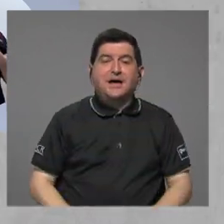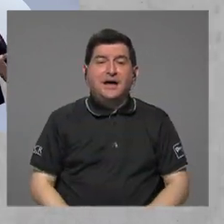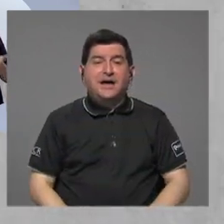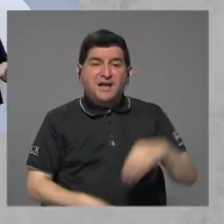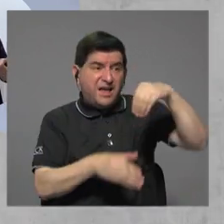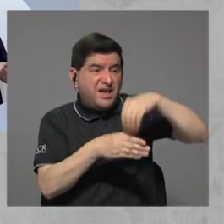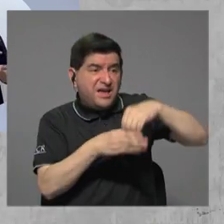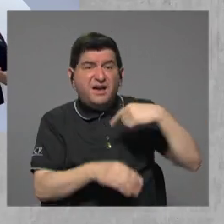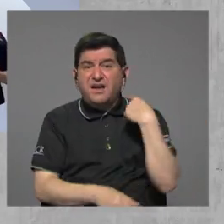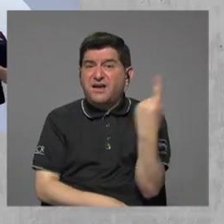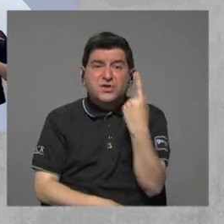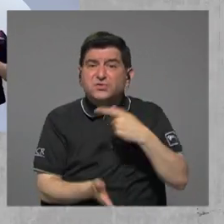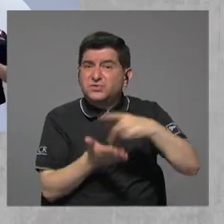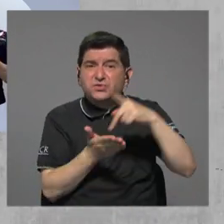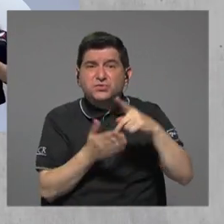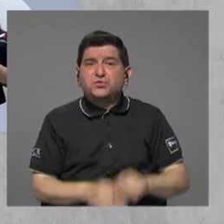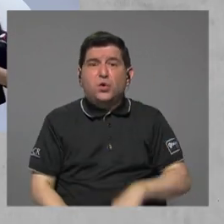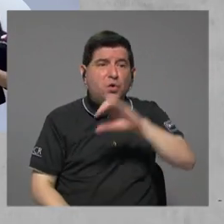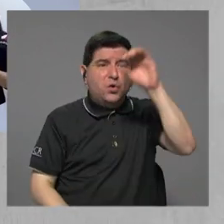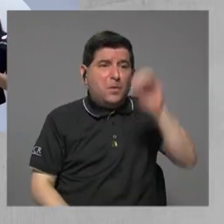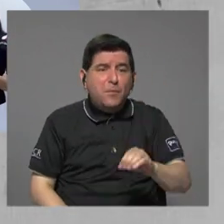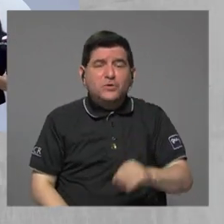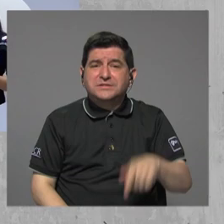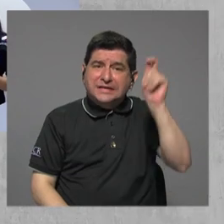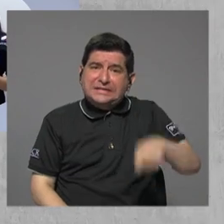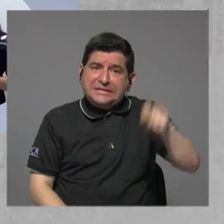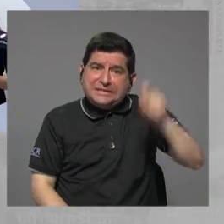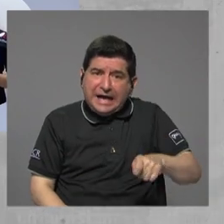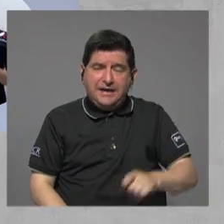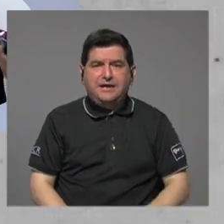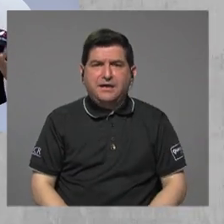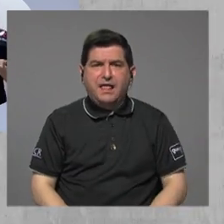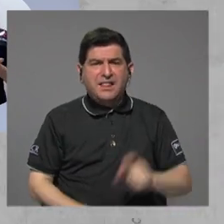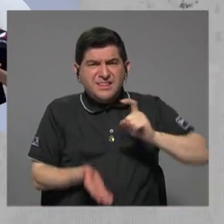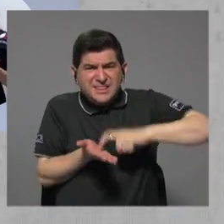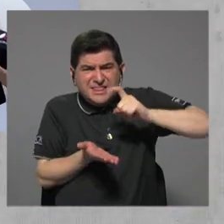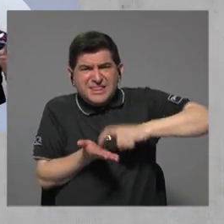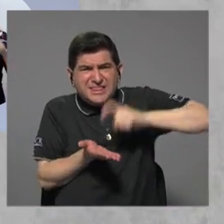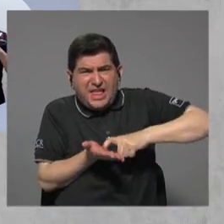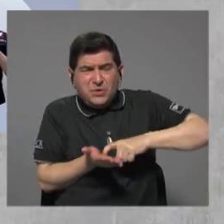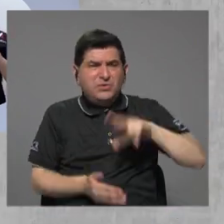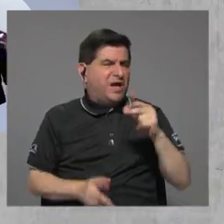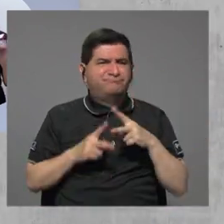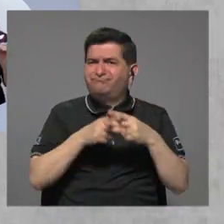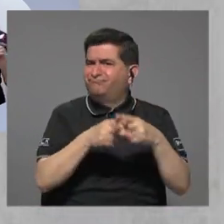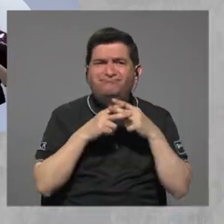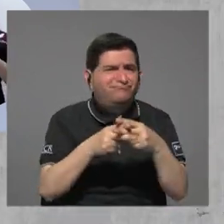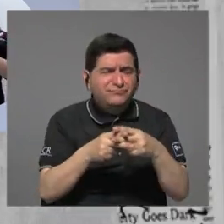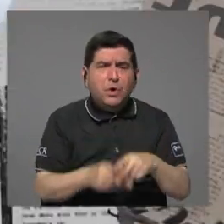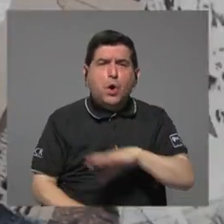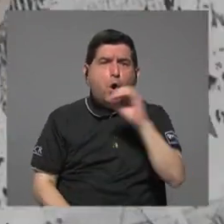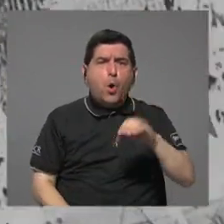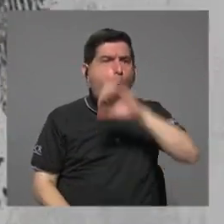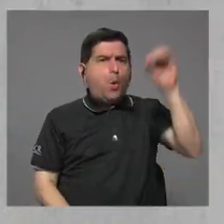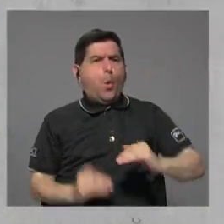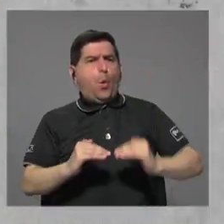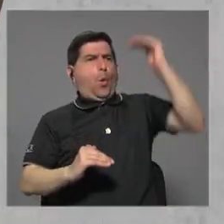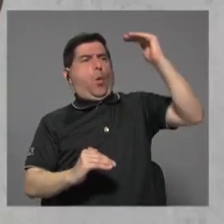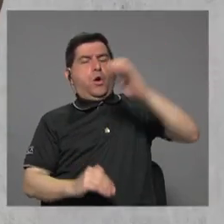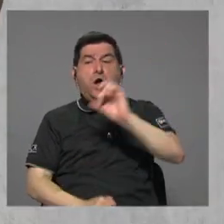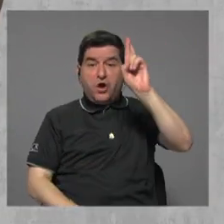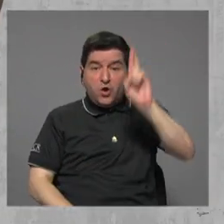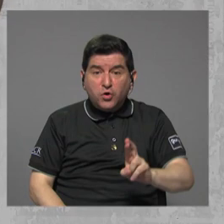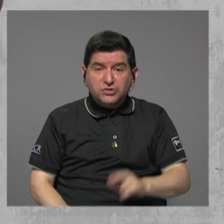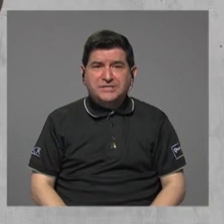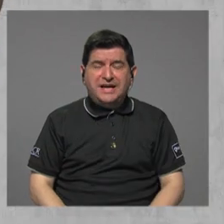sus ingresos solo alcanzan para pagar los intereses de la tarjeta. Y como están tan endeudados, nadie les presta o les presta una tasa altísima. Costa